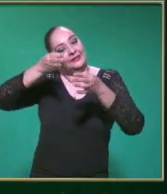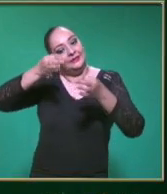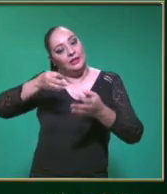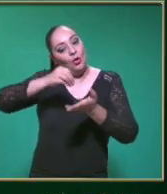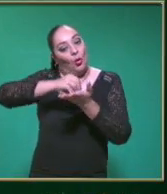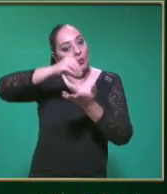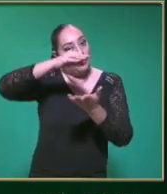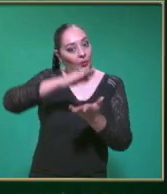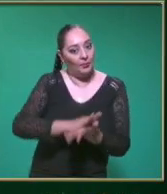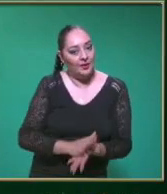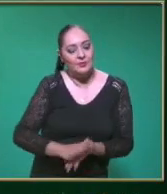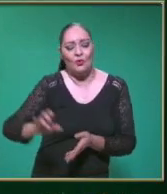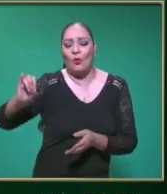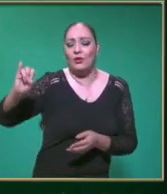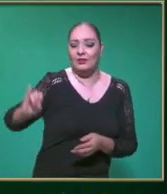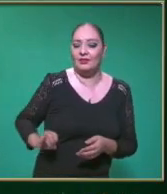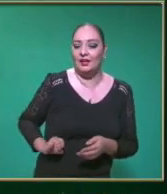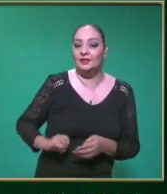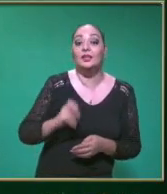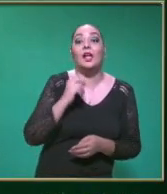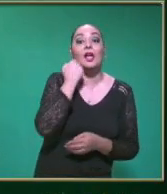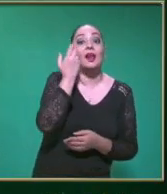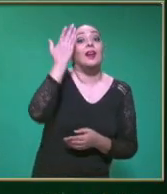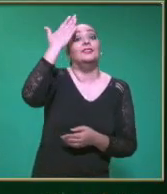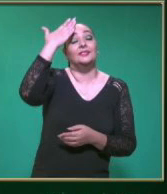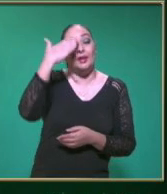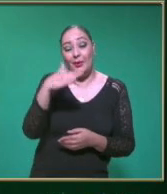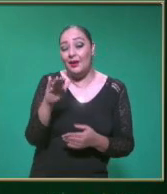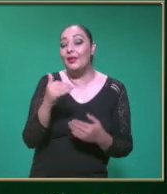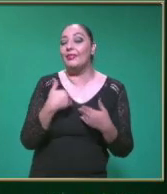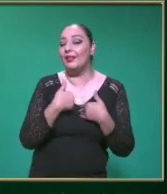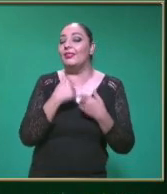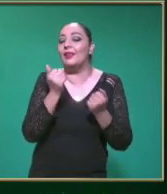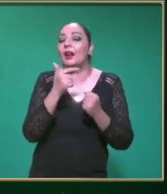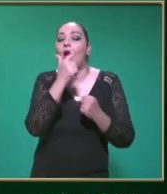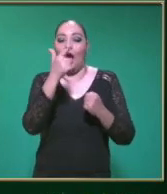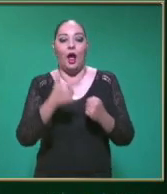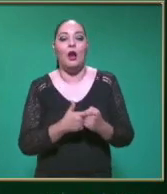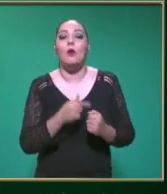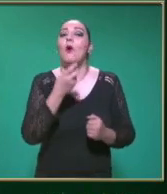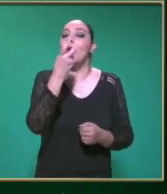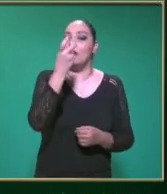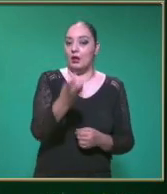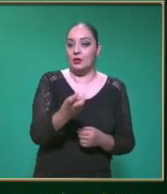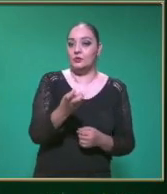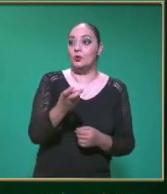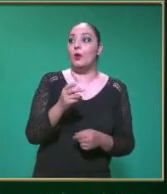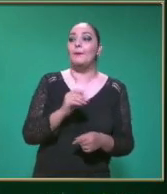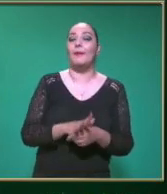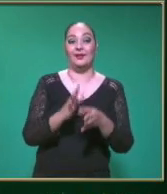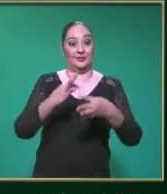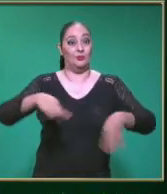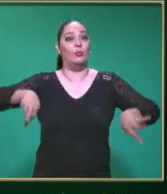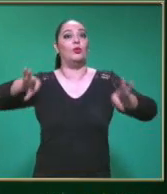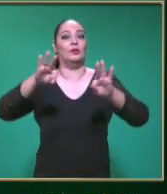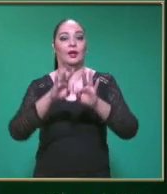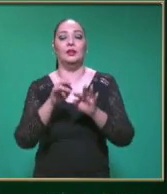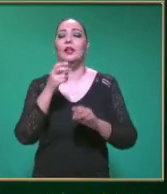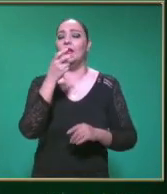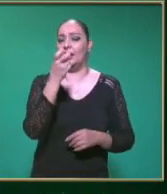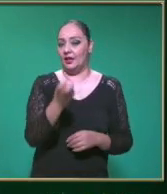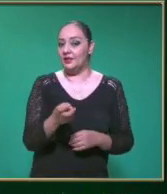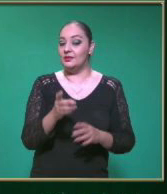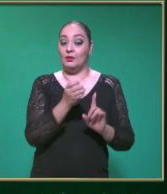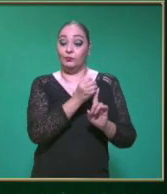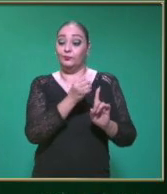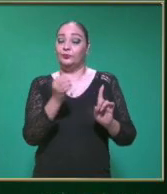interés Y la voluntad de saber algo y entenderlo Estas son las cosas que van primero Esta frase maestro